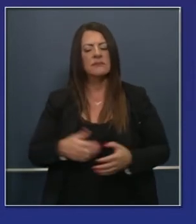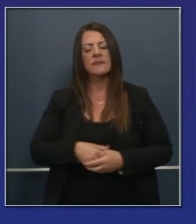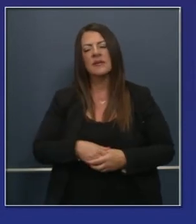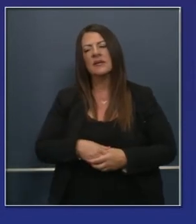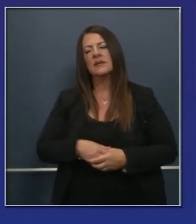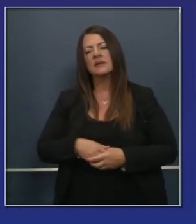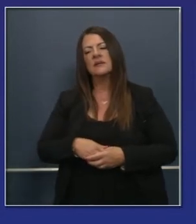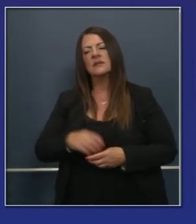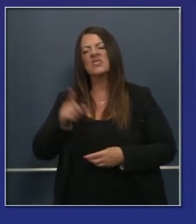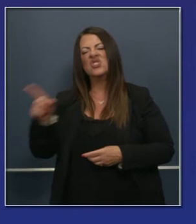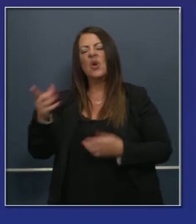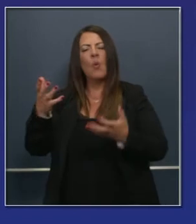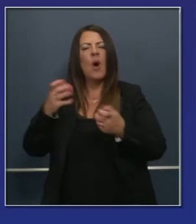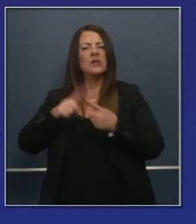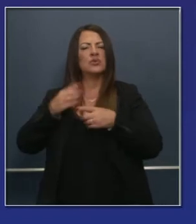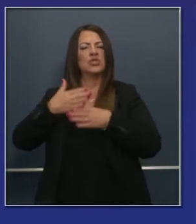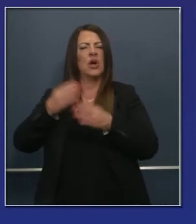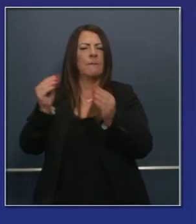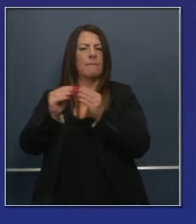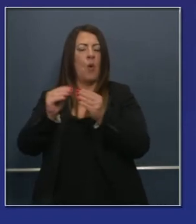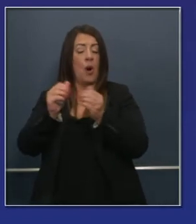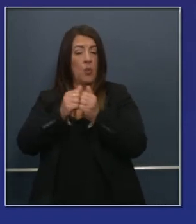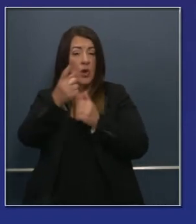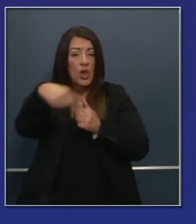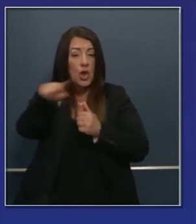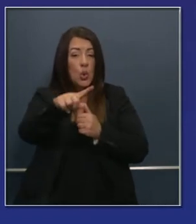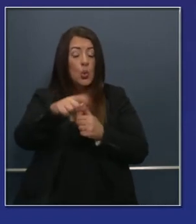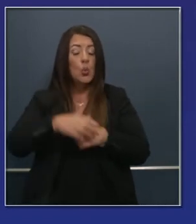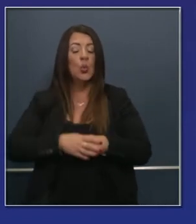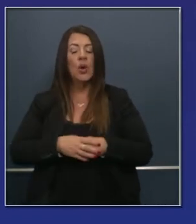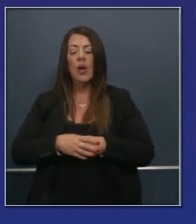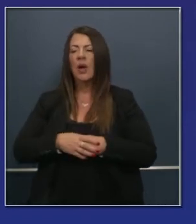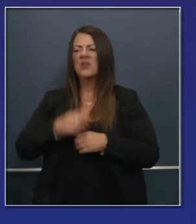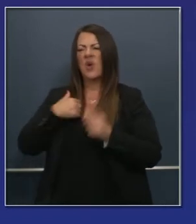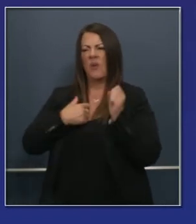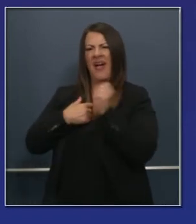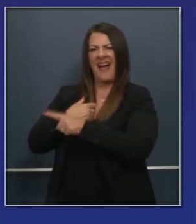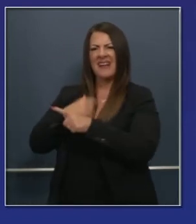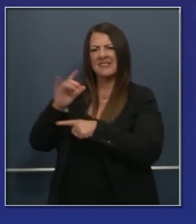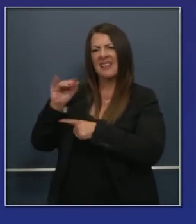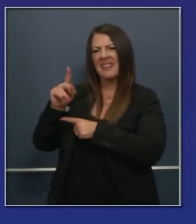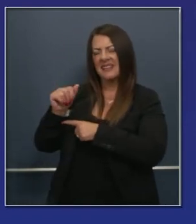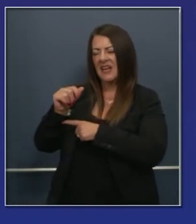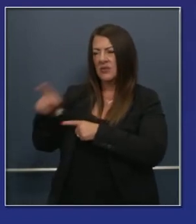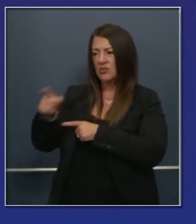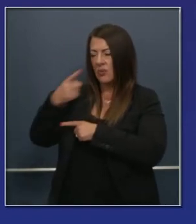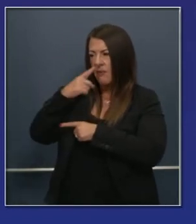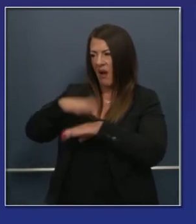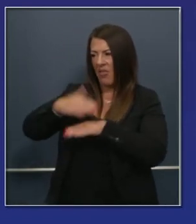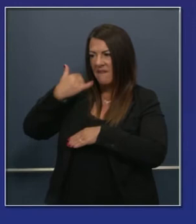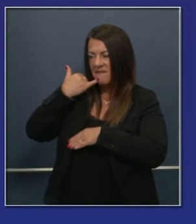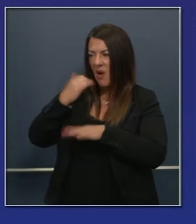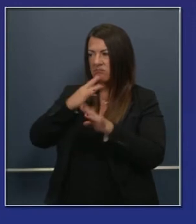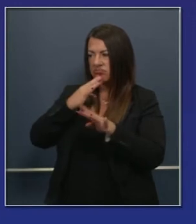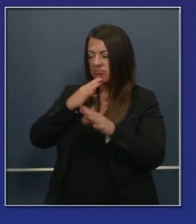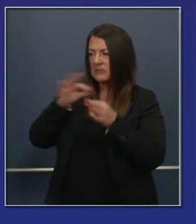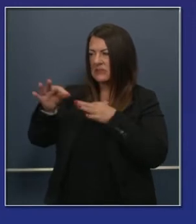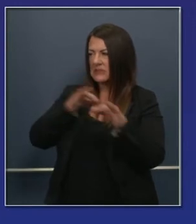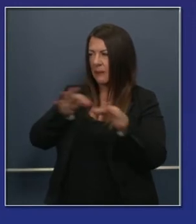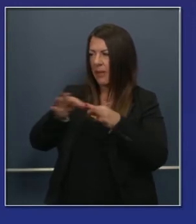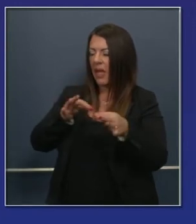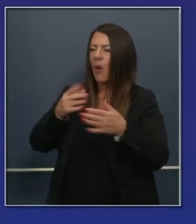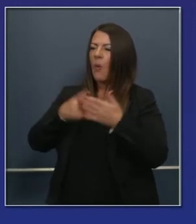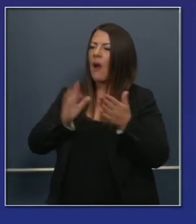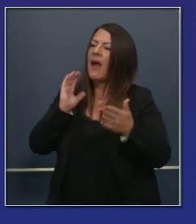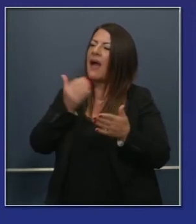solamente de la cima hasta abajo. Ella quiere hablarles un poco más acerca de ese trabajo. Y Linda, si podrías tú venir